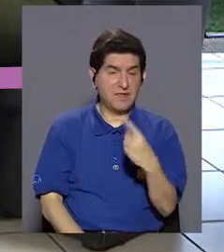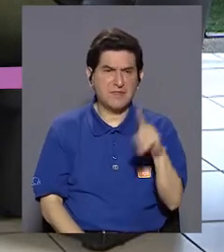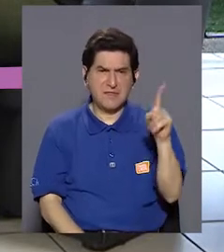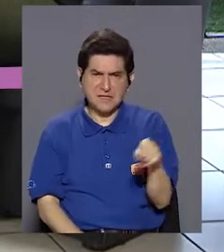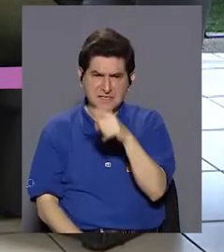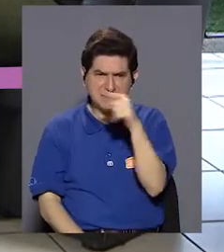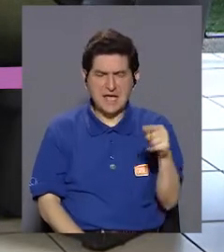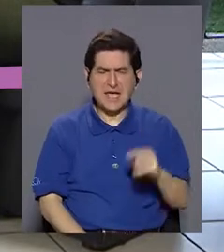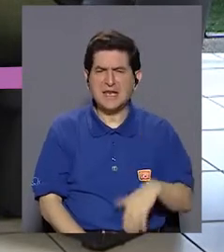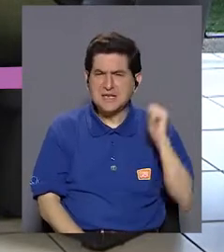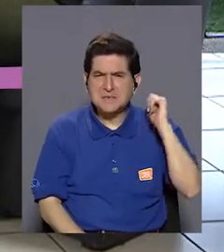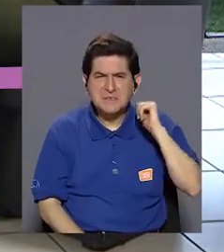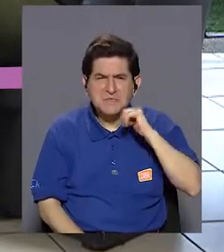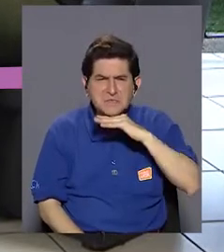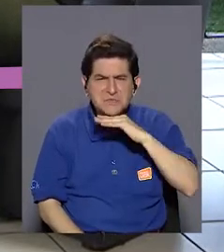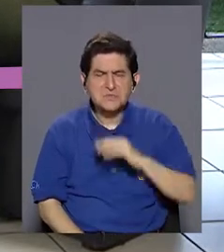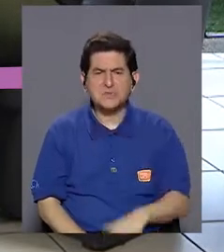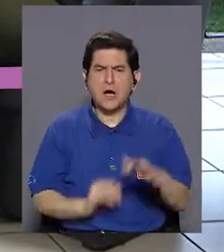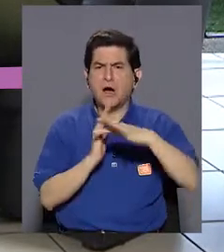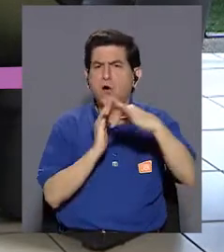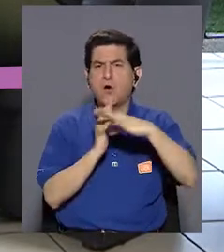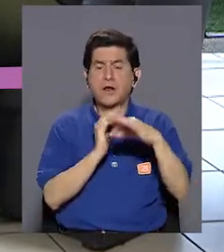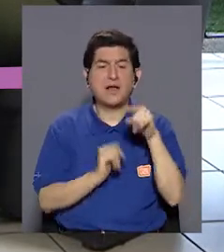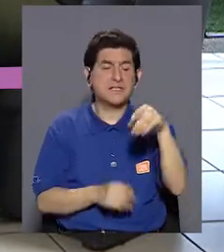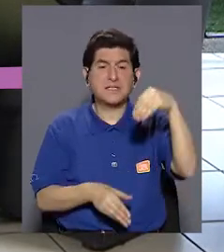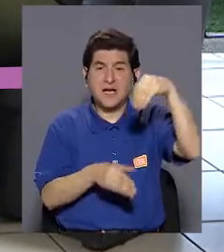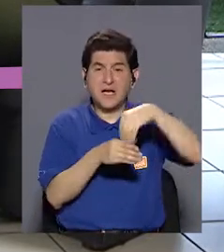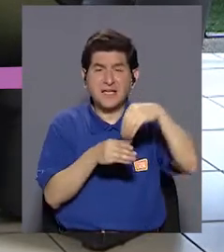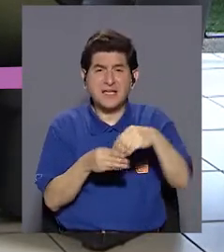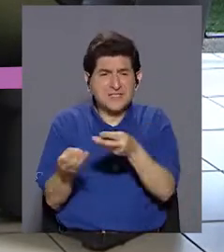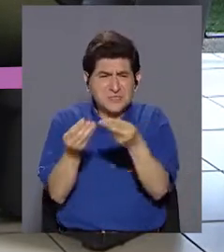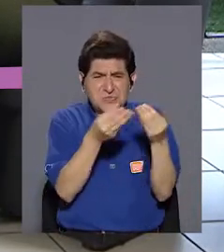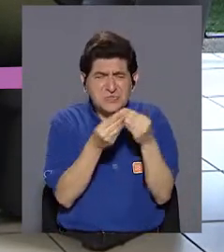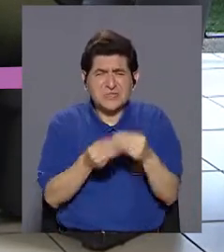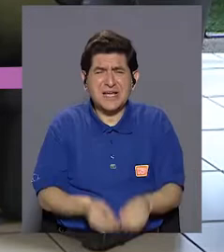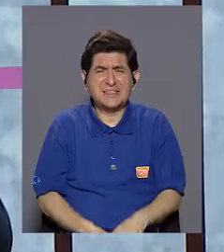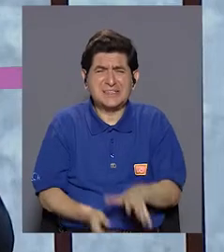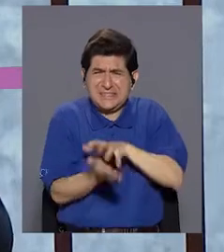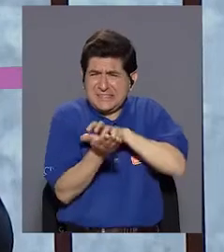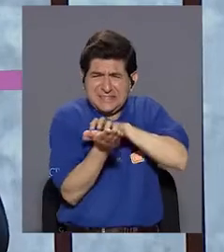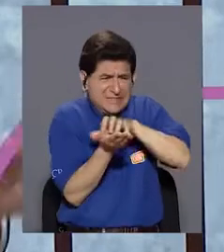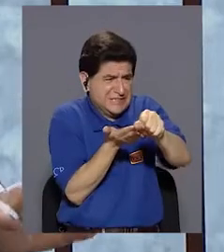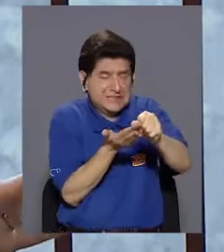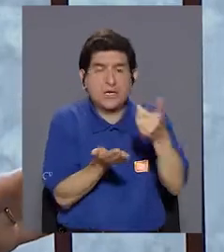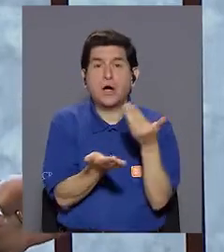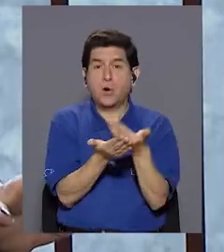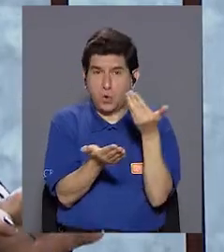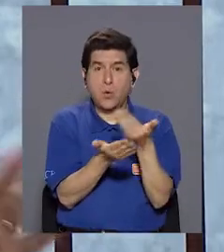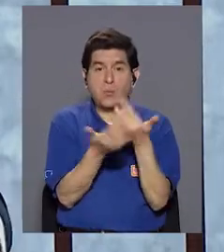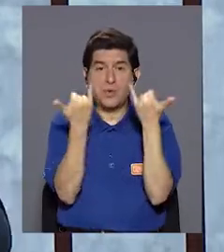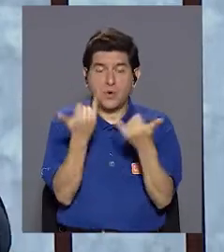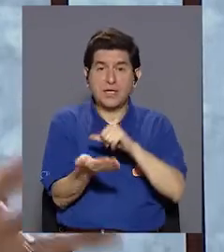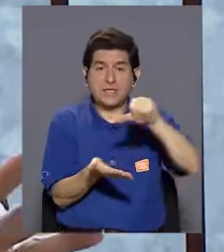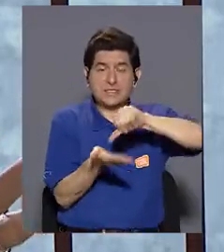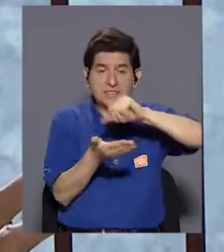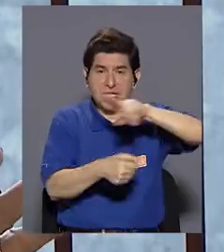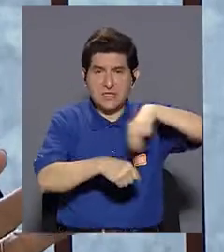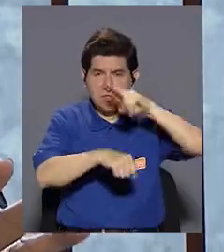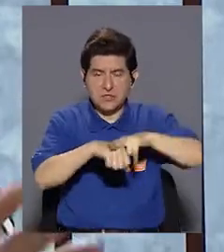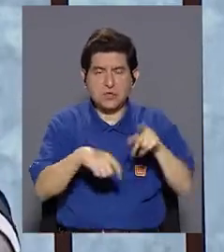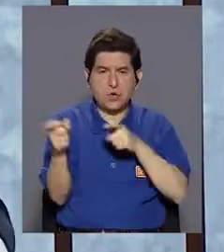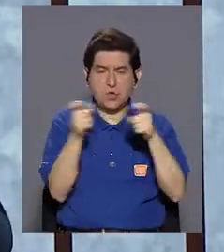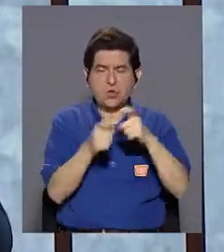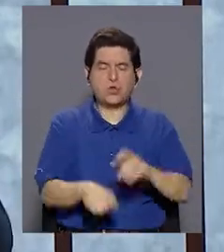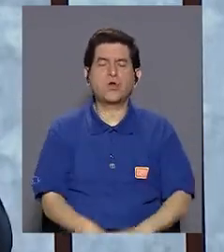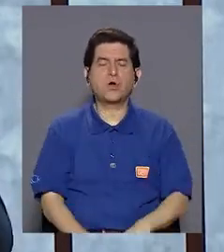dicen que te quita una mancha, que te quita una grasa, y ahí lo que hay son sustancias corrosivas, o sea, comprobado por el Centro Nacional